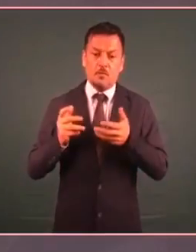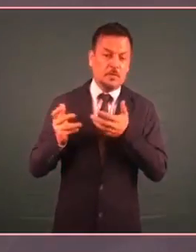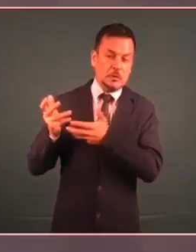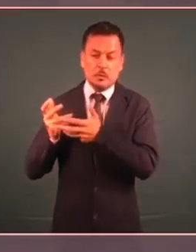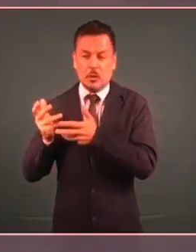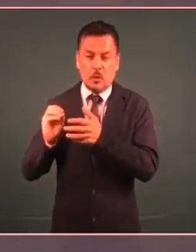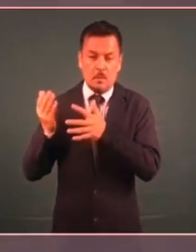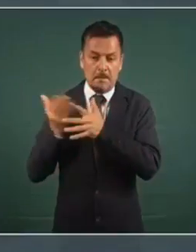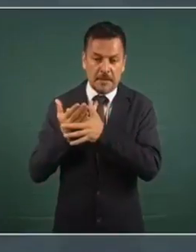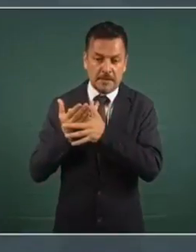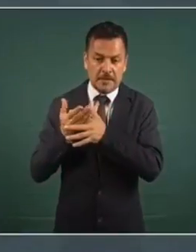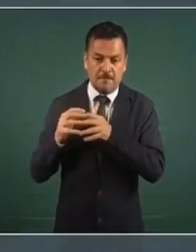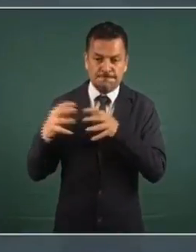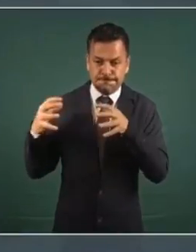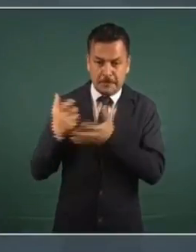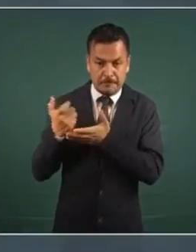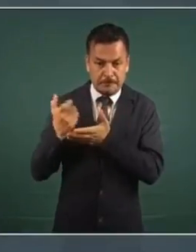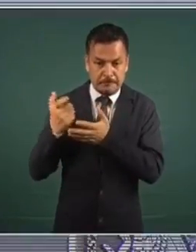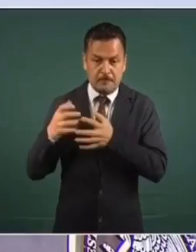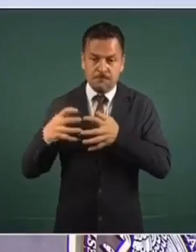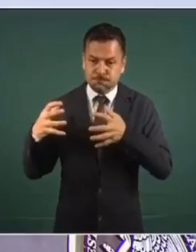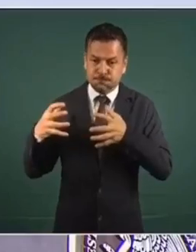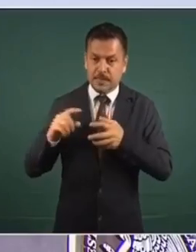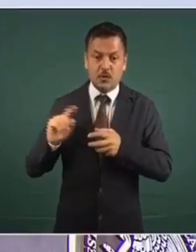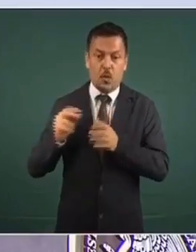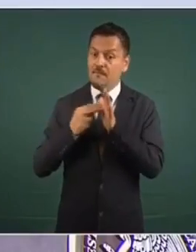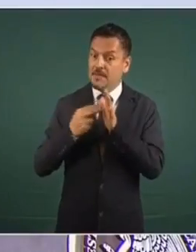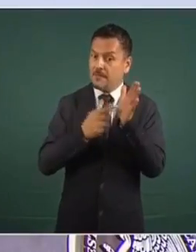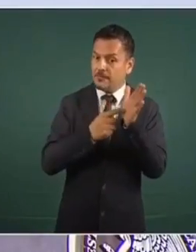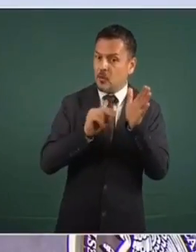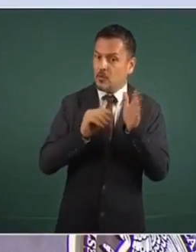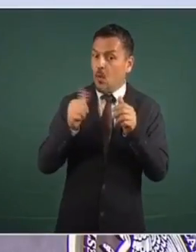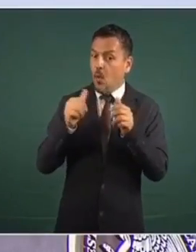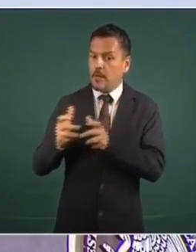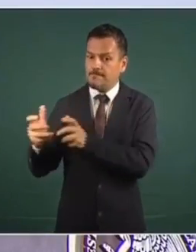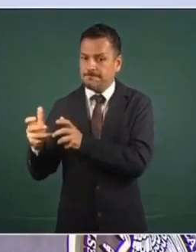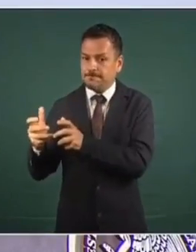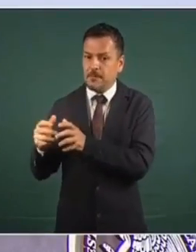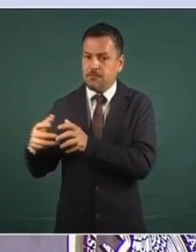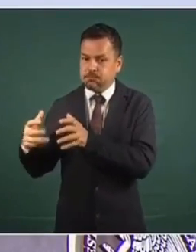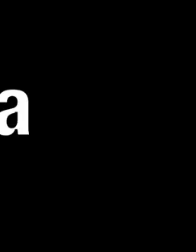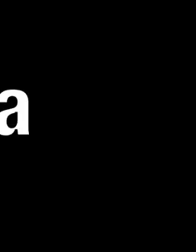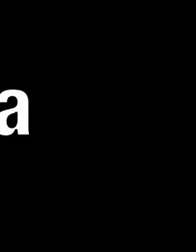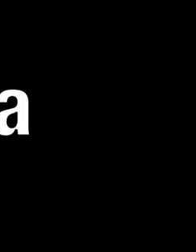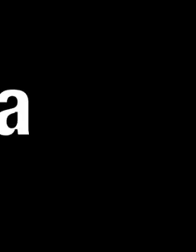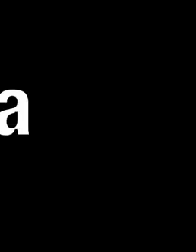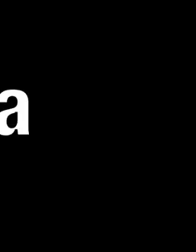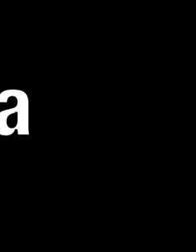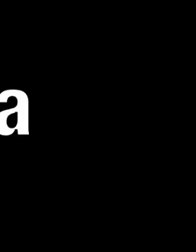partidas ya infladas, no las autorizadas. Por eso queremos hacer las cosas bien.